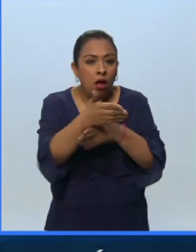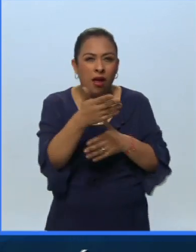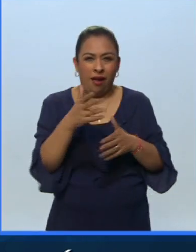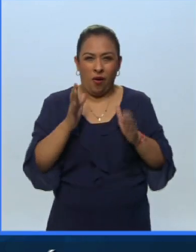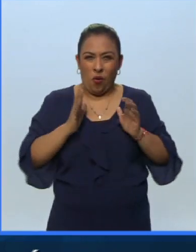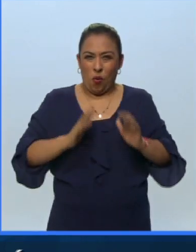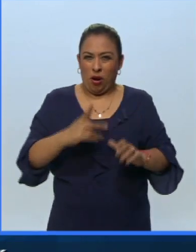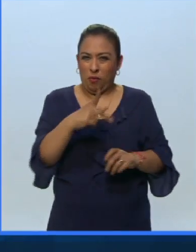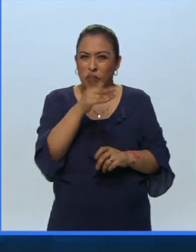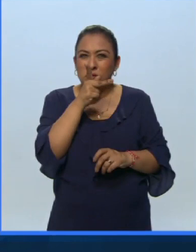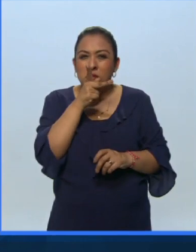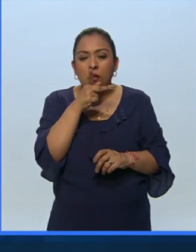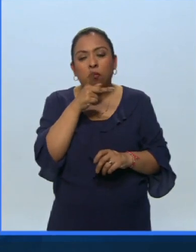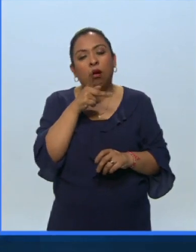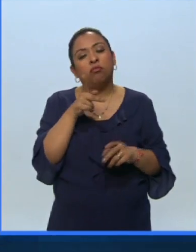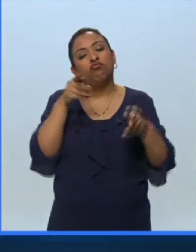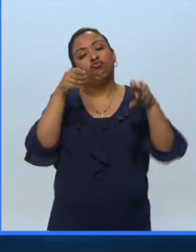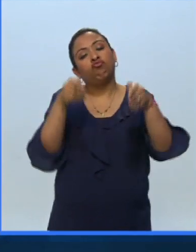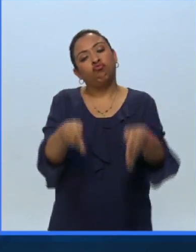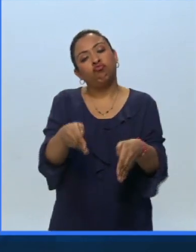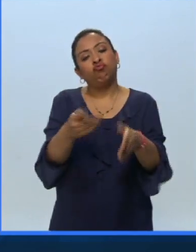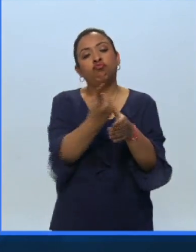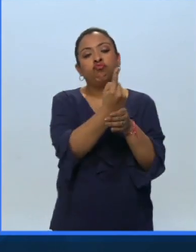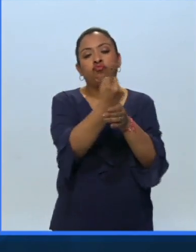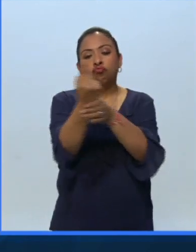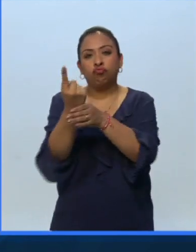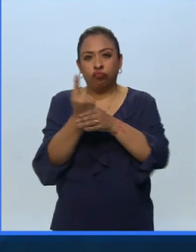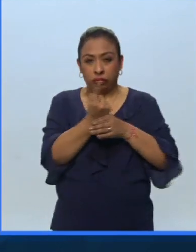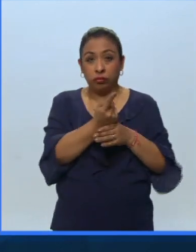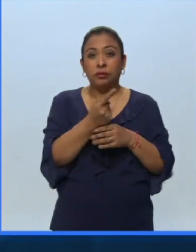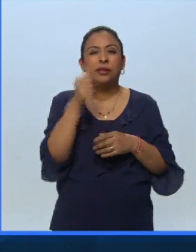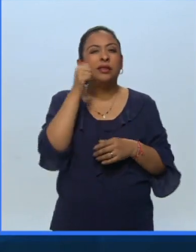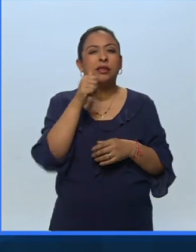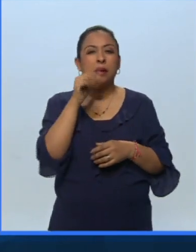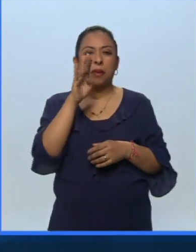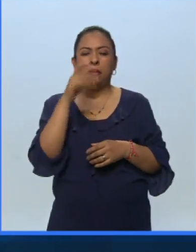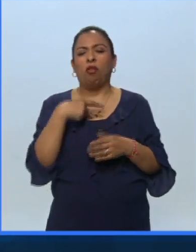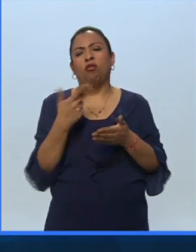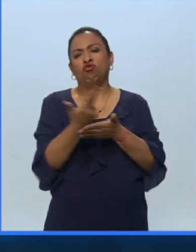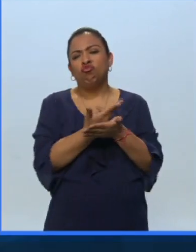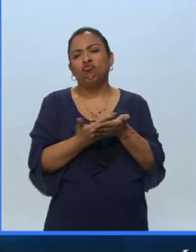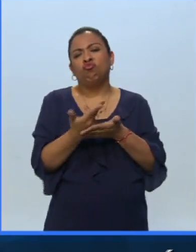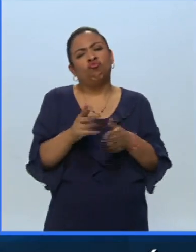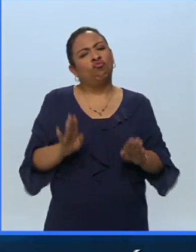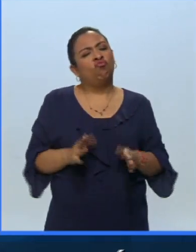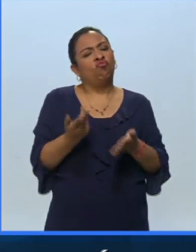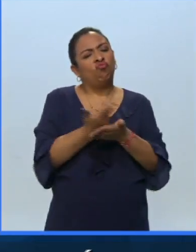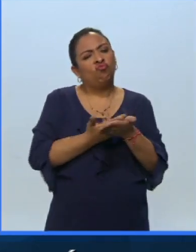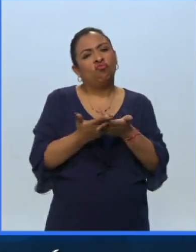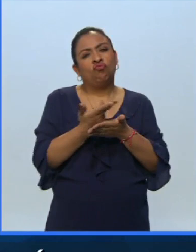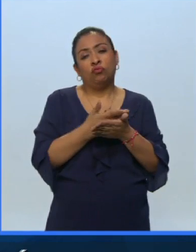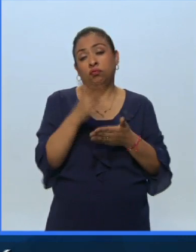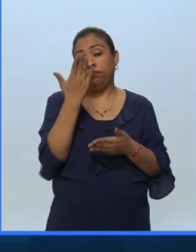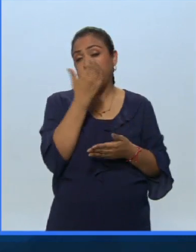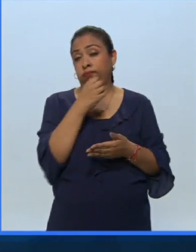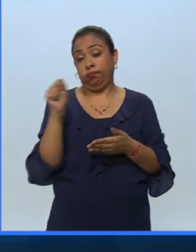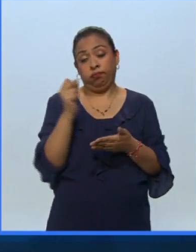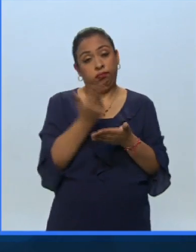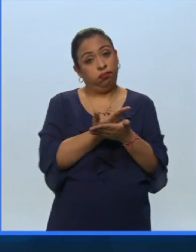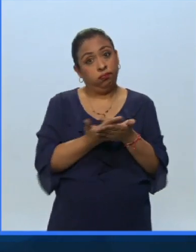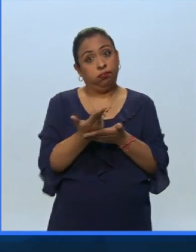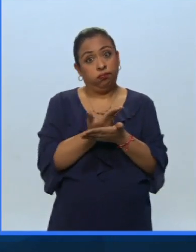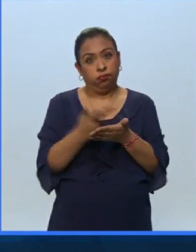su padre va a velarlo y como siempre Vladi dibujaba muchísimo era un dibujante brillante de hecho